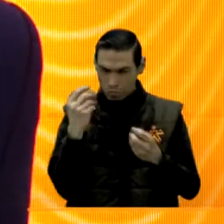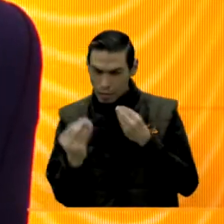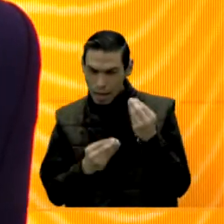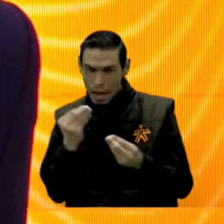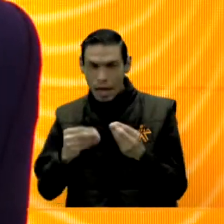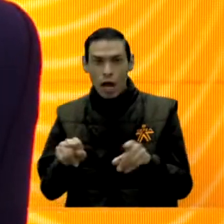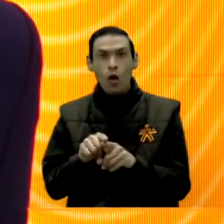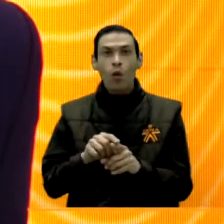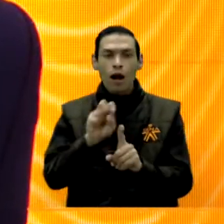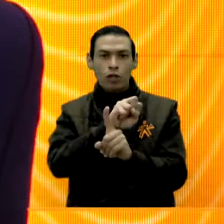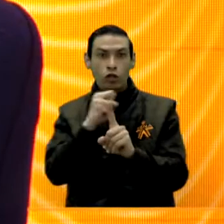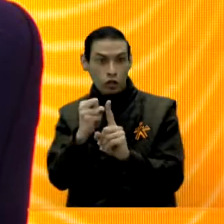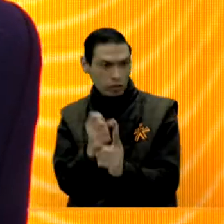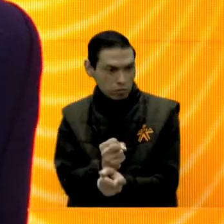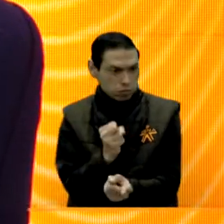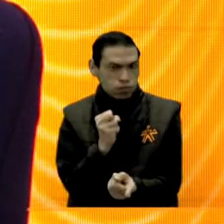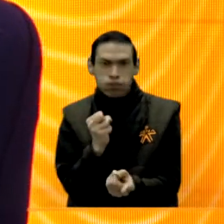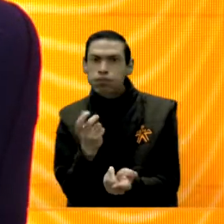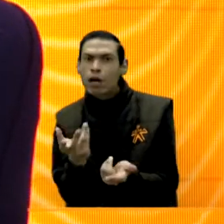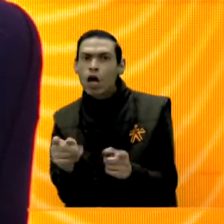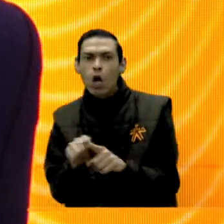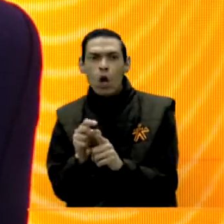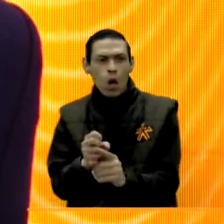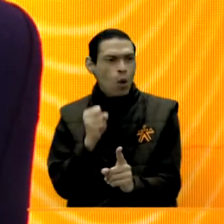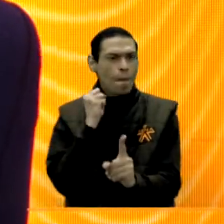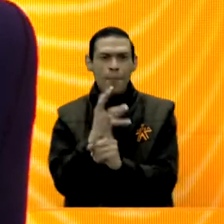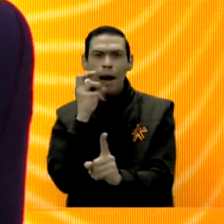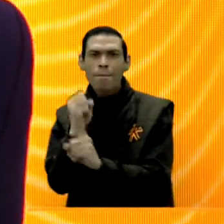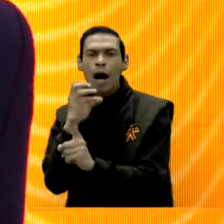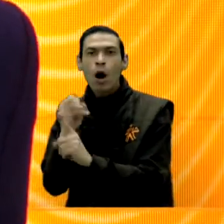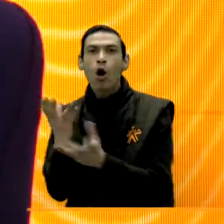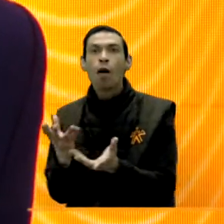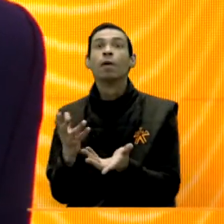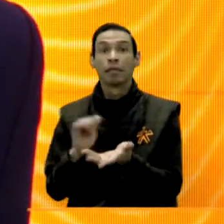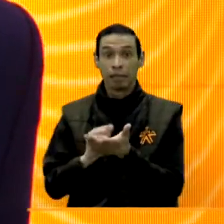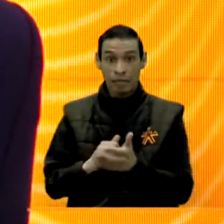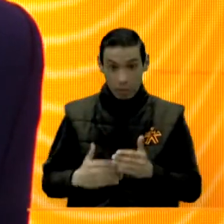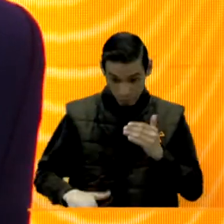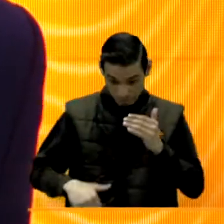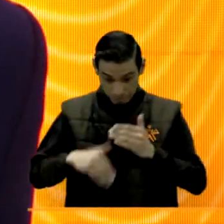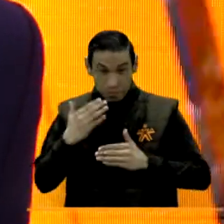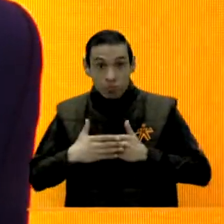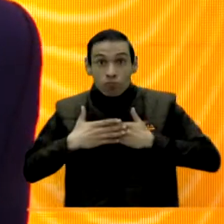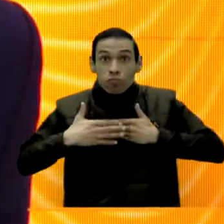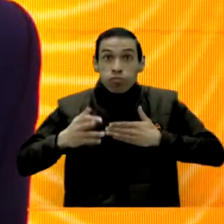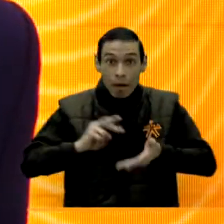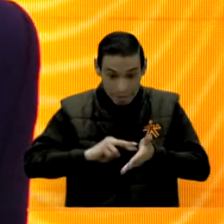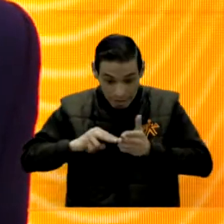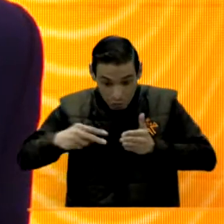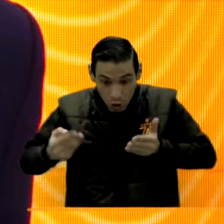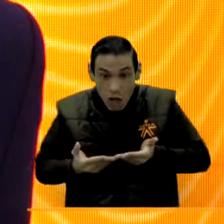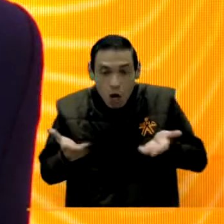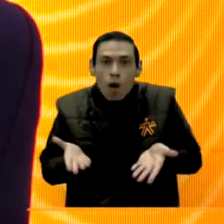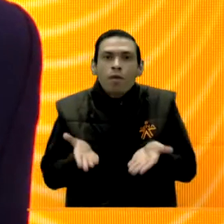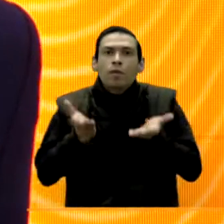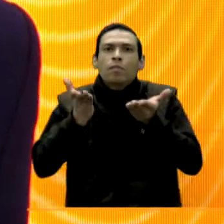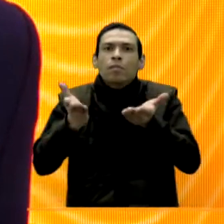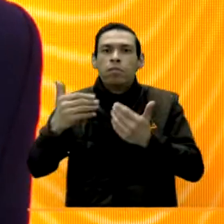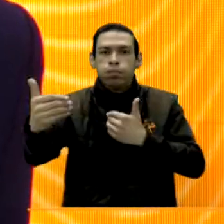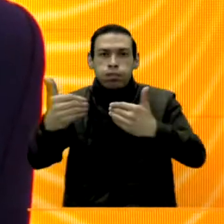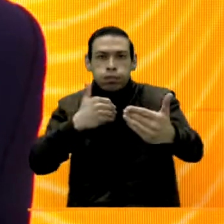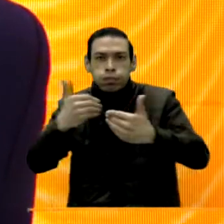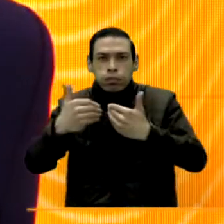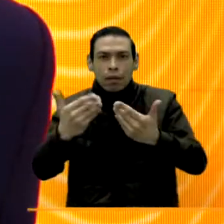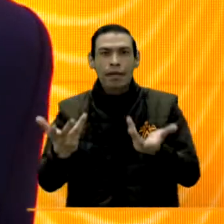nuestro propósito es poner al alcance de todas las oportunidades de la nueva era. Y cuando hablamos de esta nueva era, estamos hablando de tecnología,